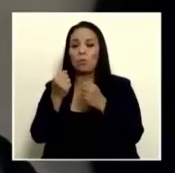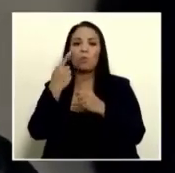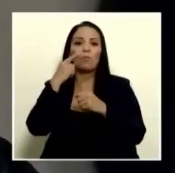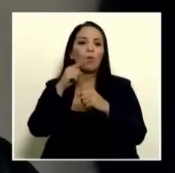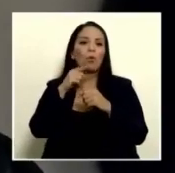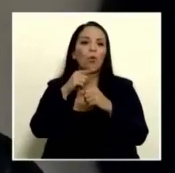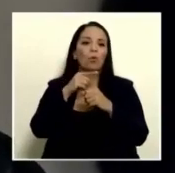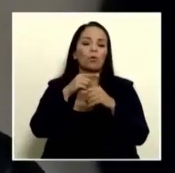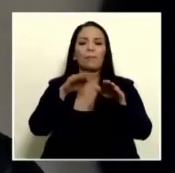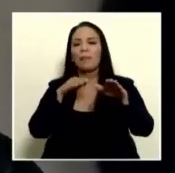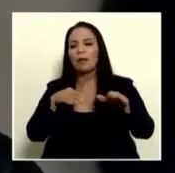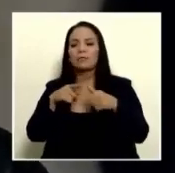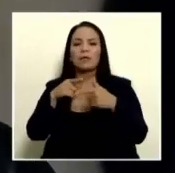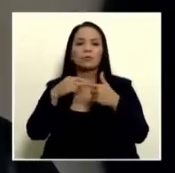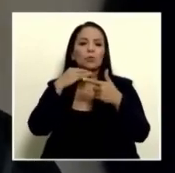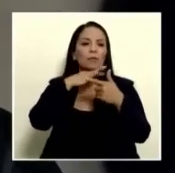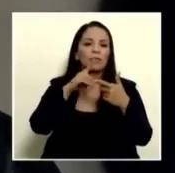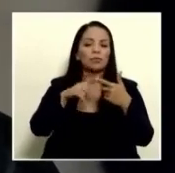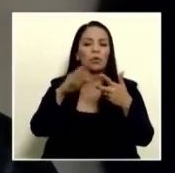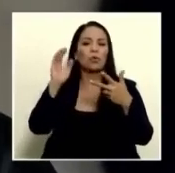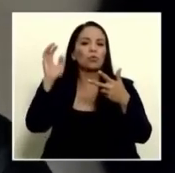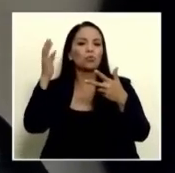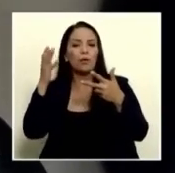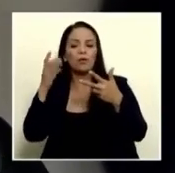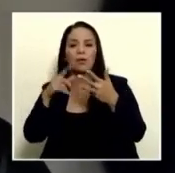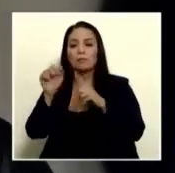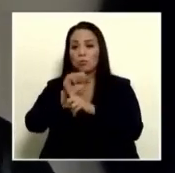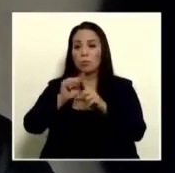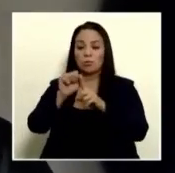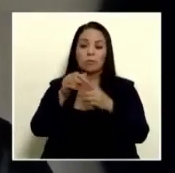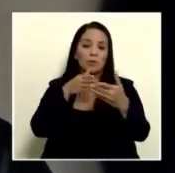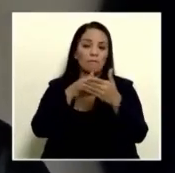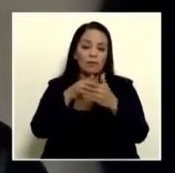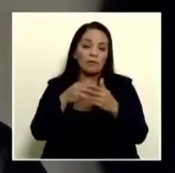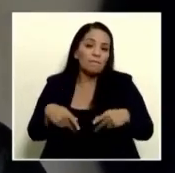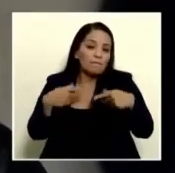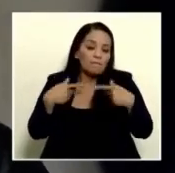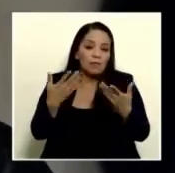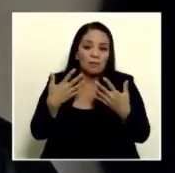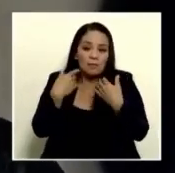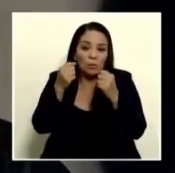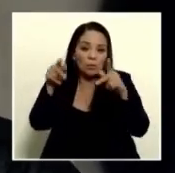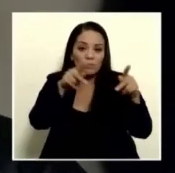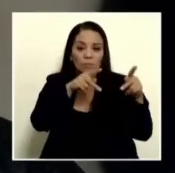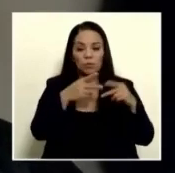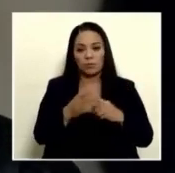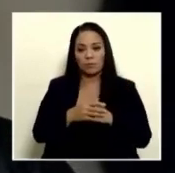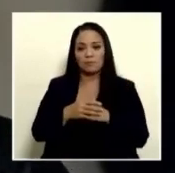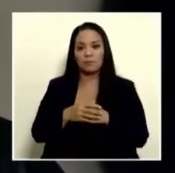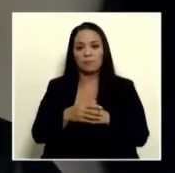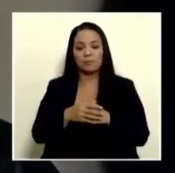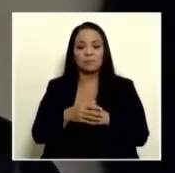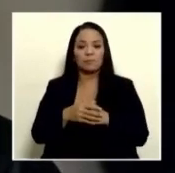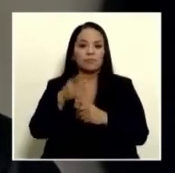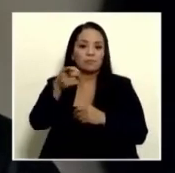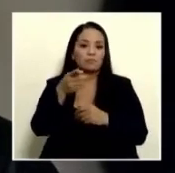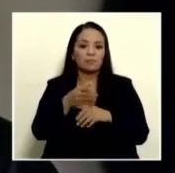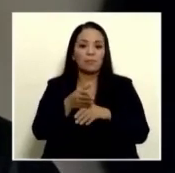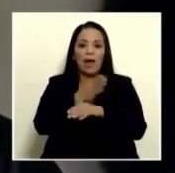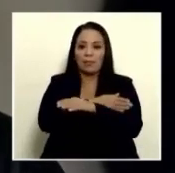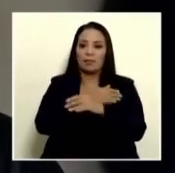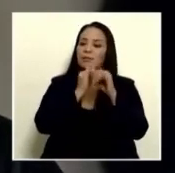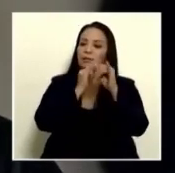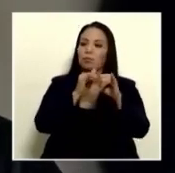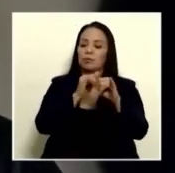presas por contaminación por ruido en situaciones que exponen la salud y la vida de las personas que han llegado tal vez antes de la denuncia de Parque